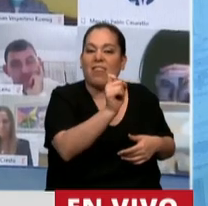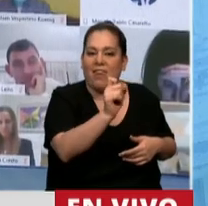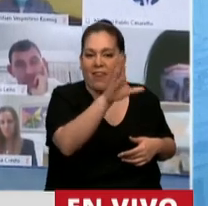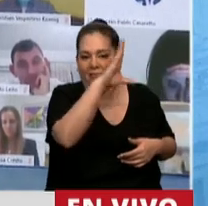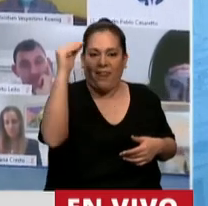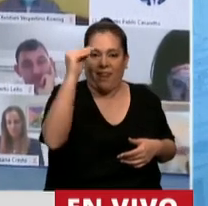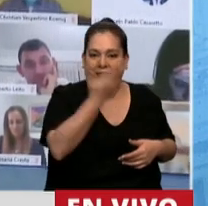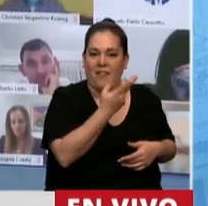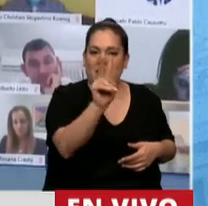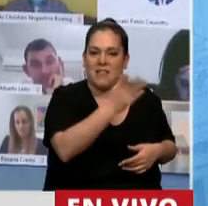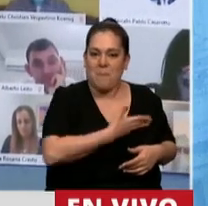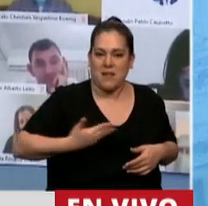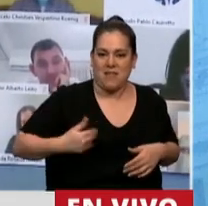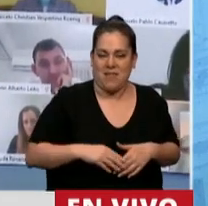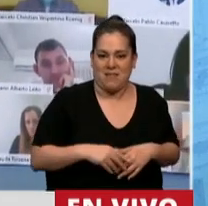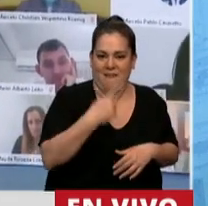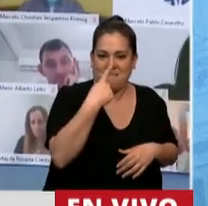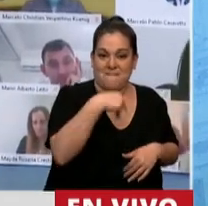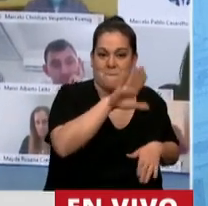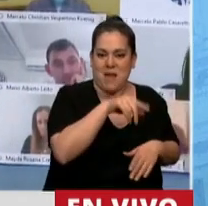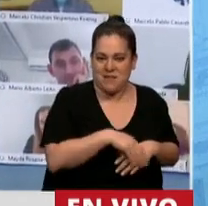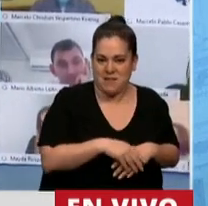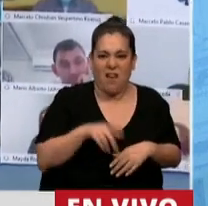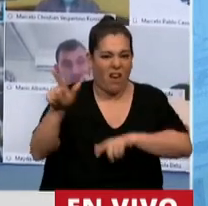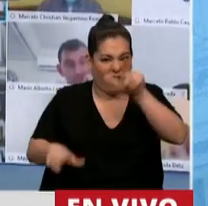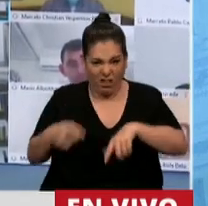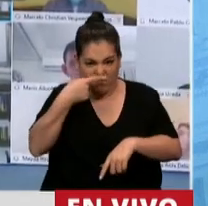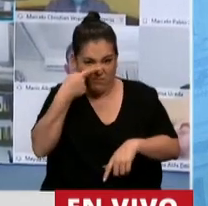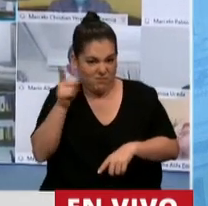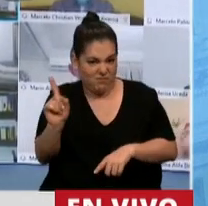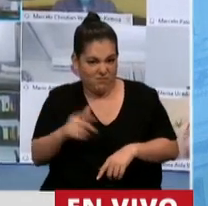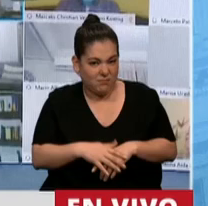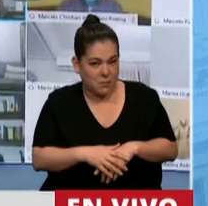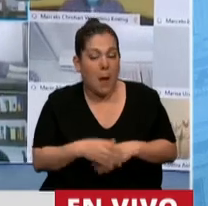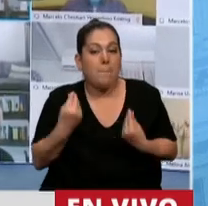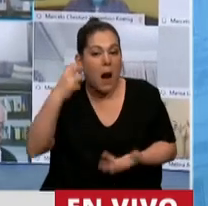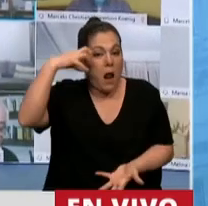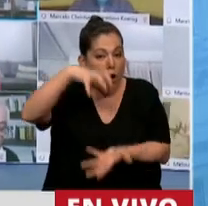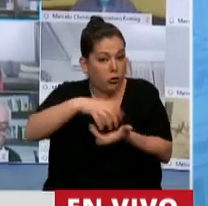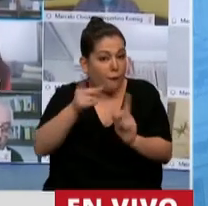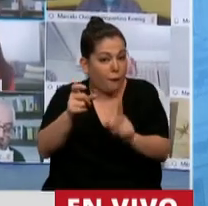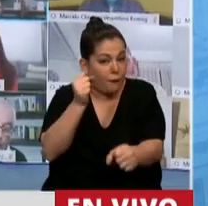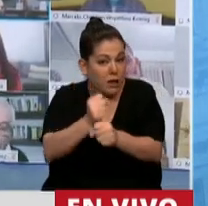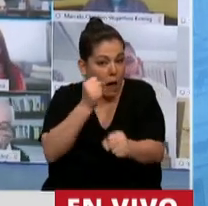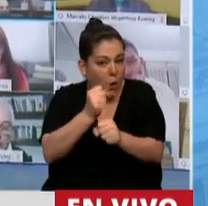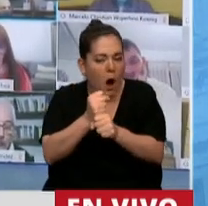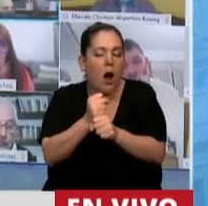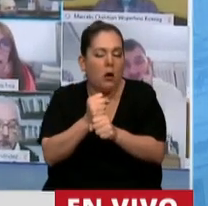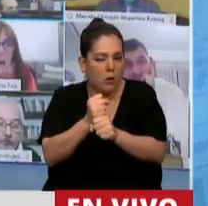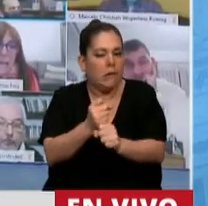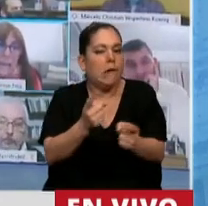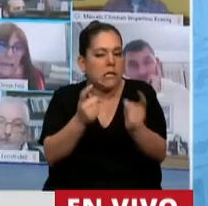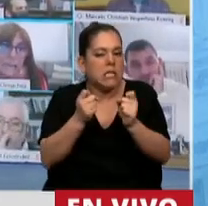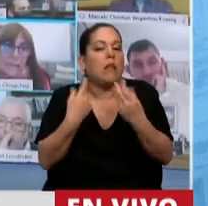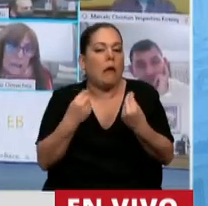agenda de la gente. Entonces, obviamente, para que el Congreso siga funcionando como lo venía haciendo, hacen falta